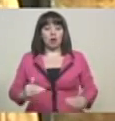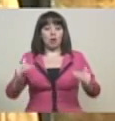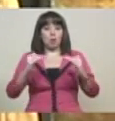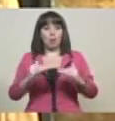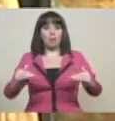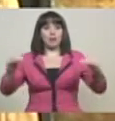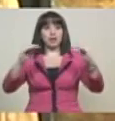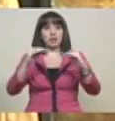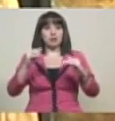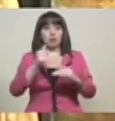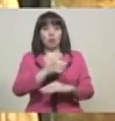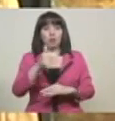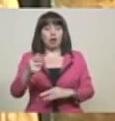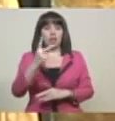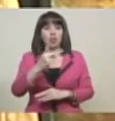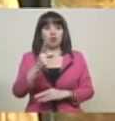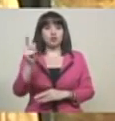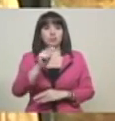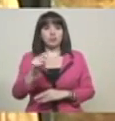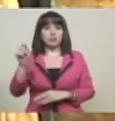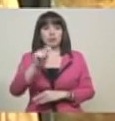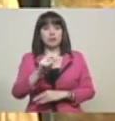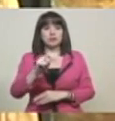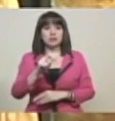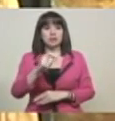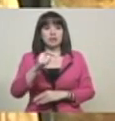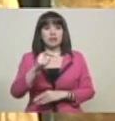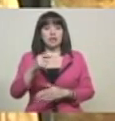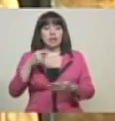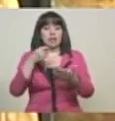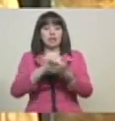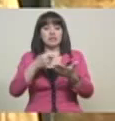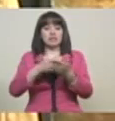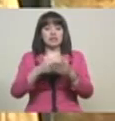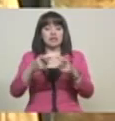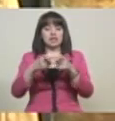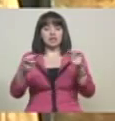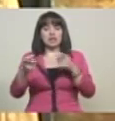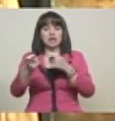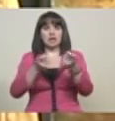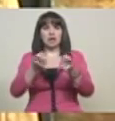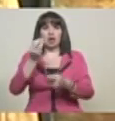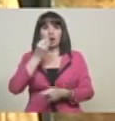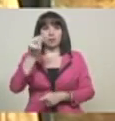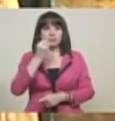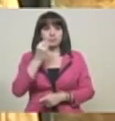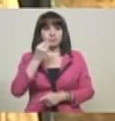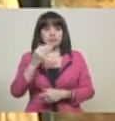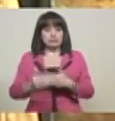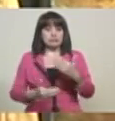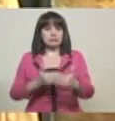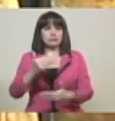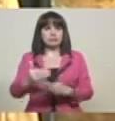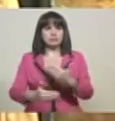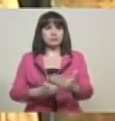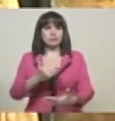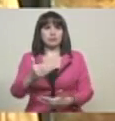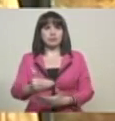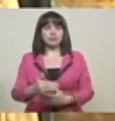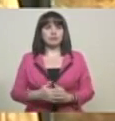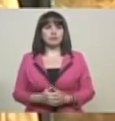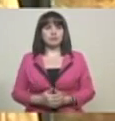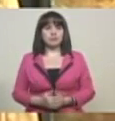bimensuales de salario, de ese estatique, ¿verdad? En una carrera de protección,